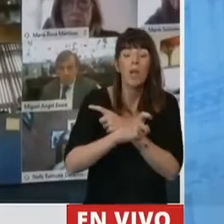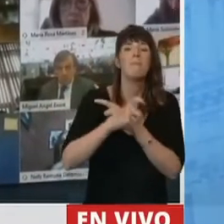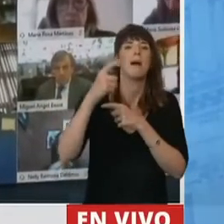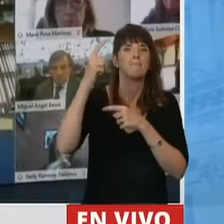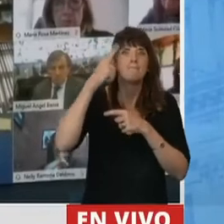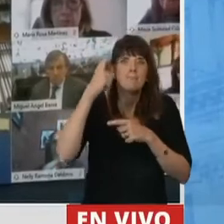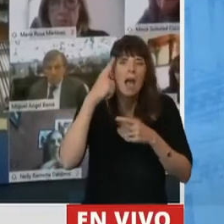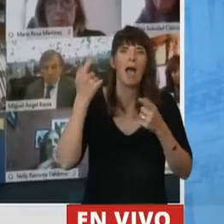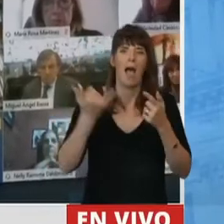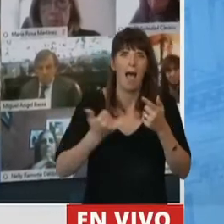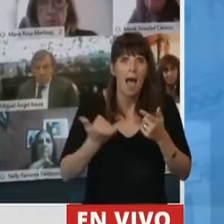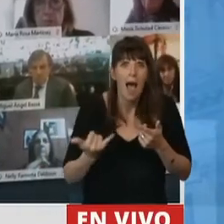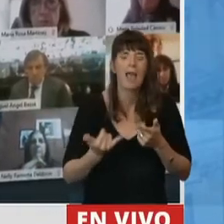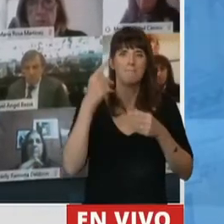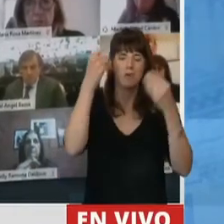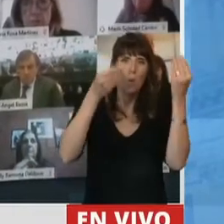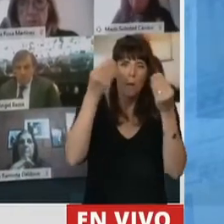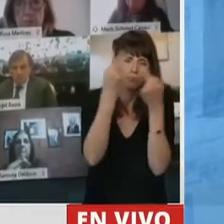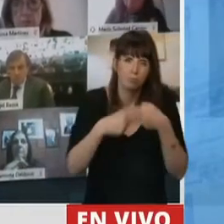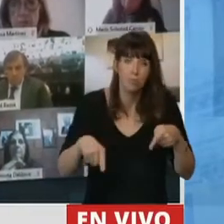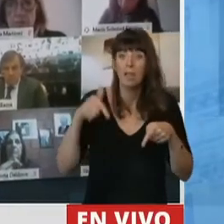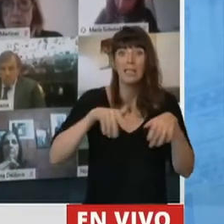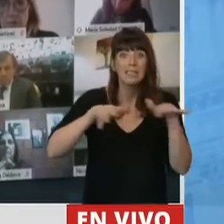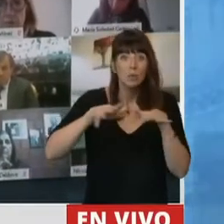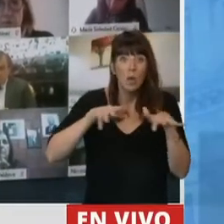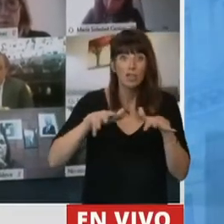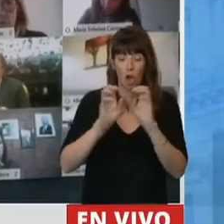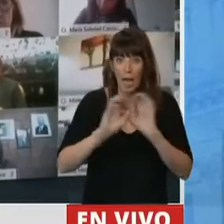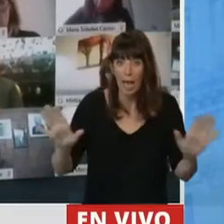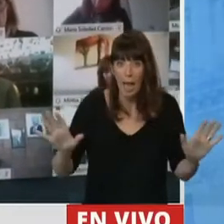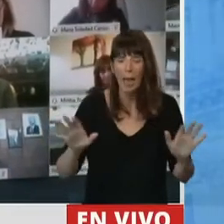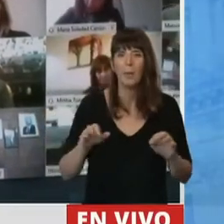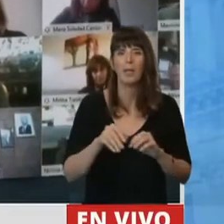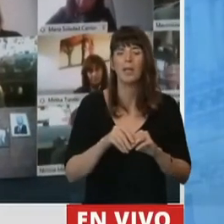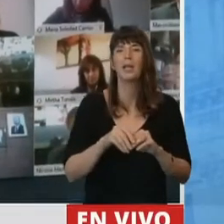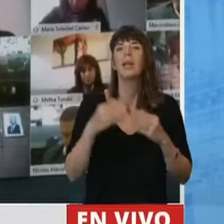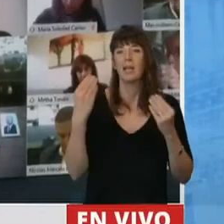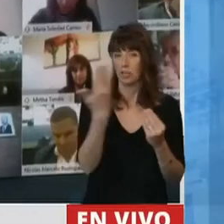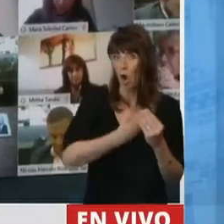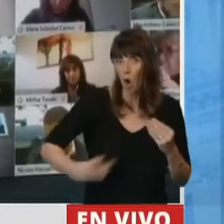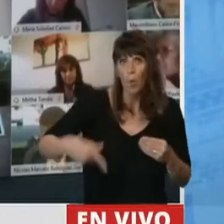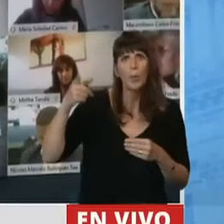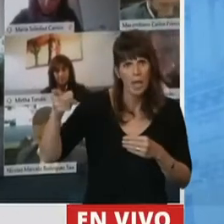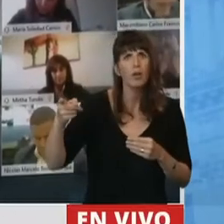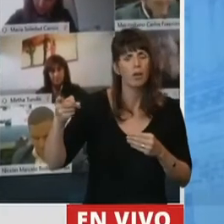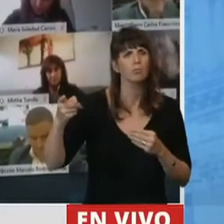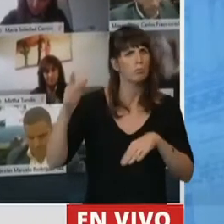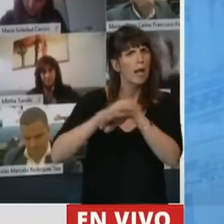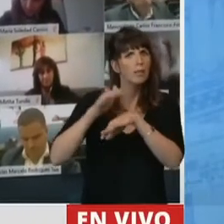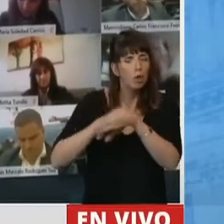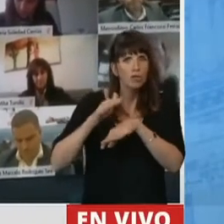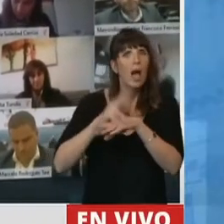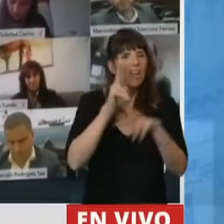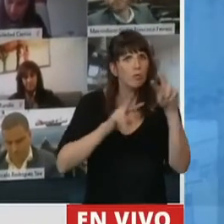viviendo. Ahora bien, en esta situación grave, crítica, de la cual se está haciendo cargo el gobierno tomando la cantidad de medidas que se están